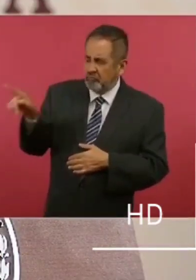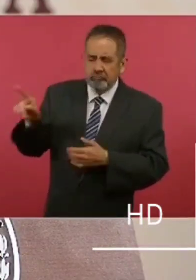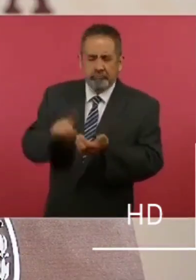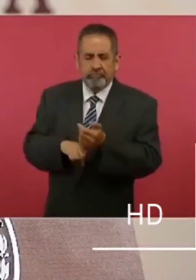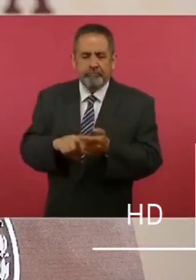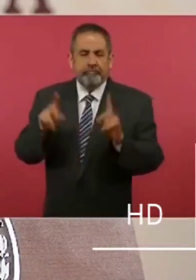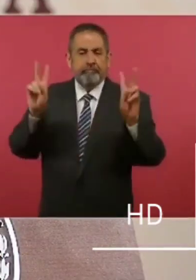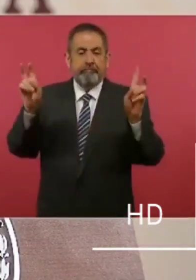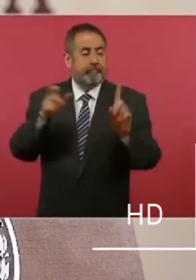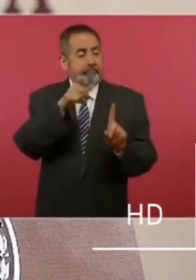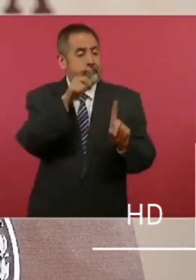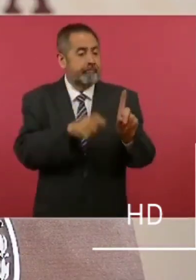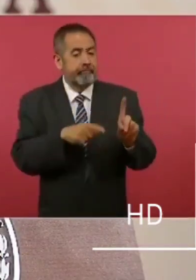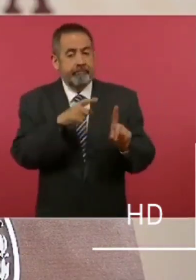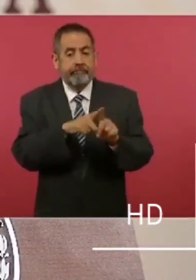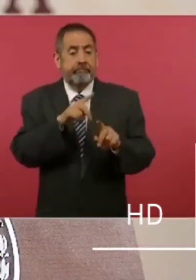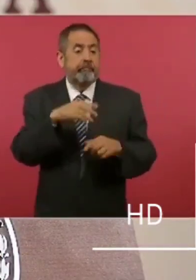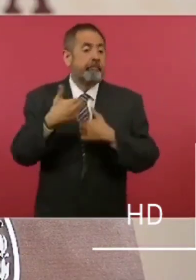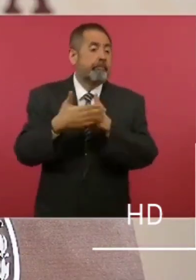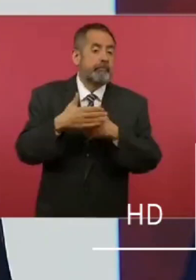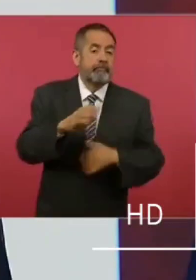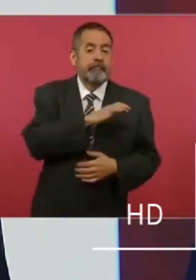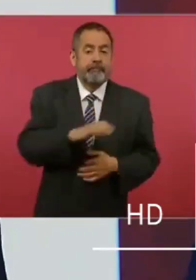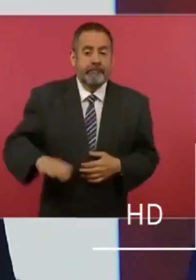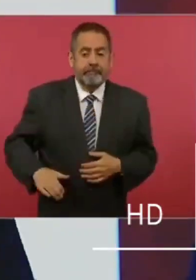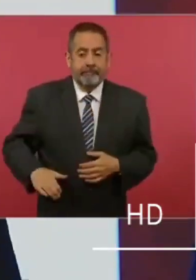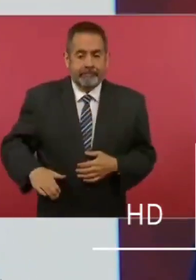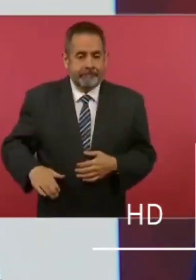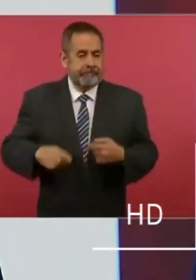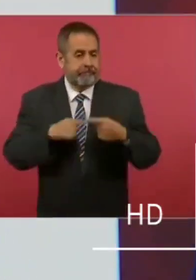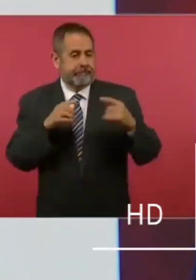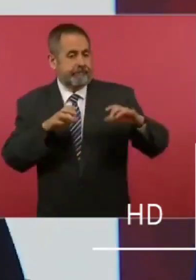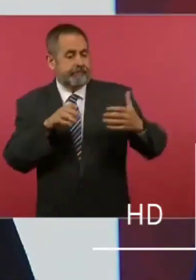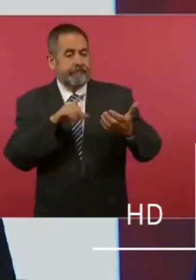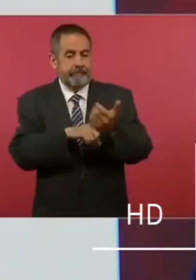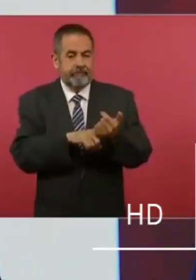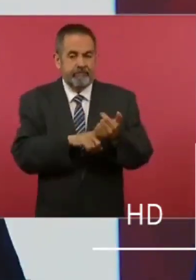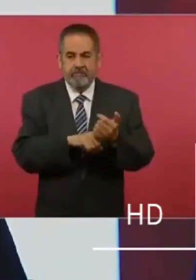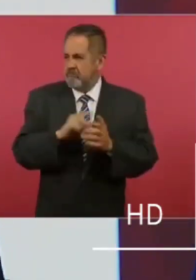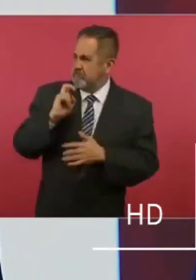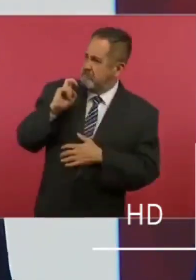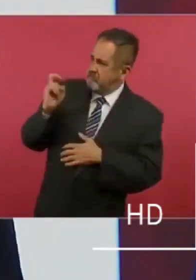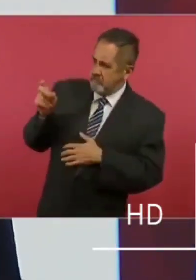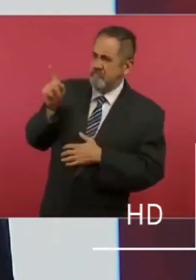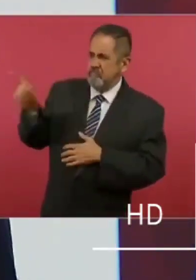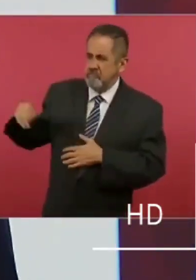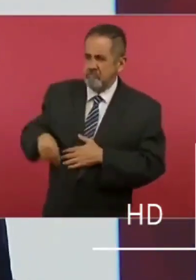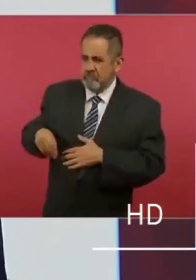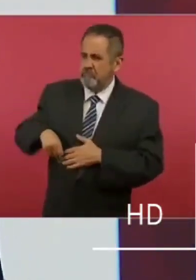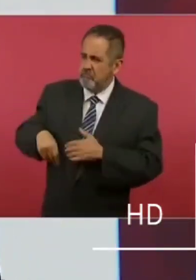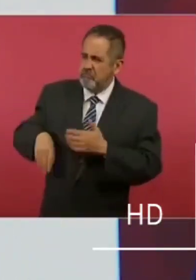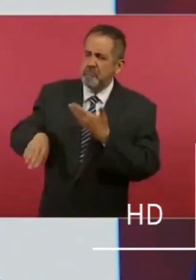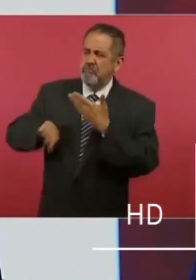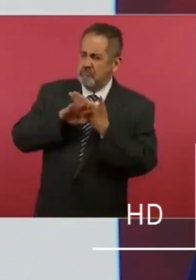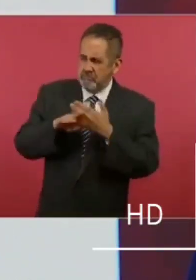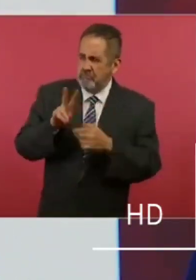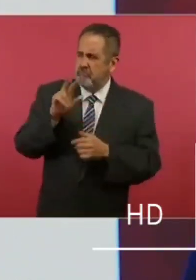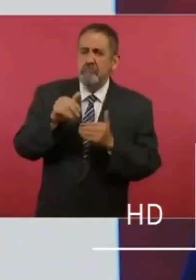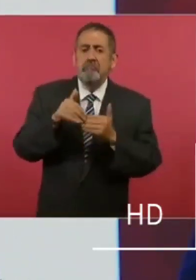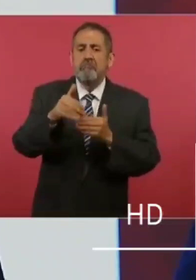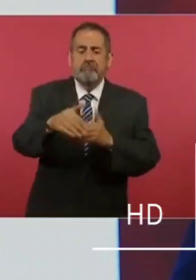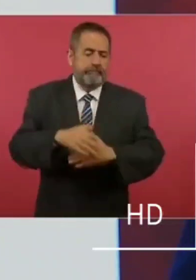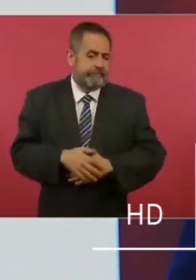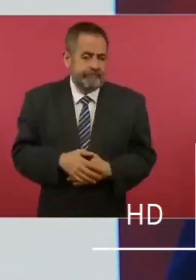posiciona como la virtual candidata de la oposición, culpando al presidente. Desde principios de julio,